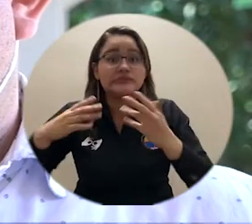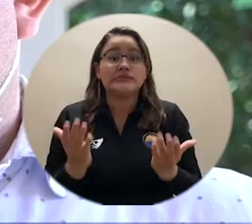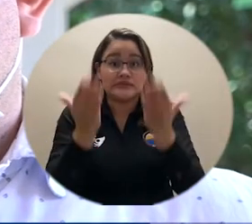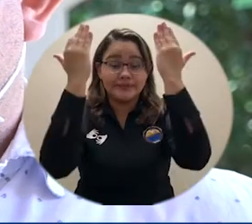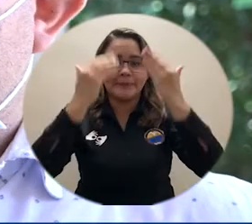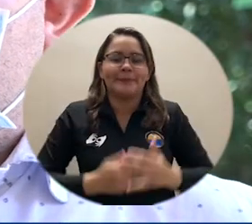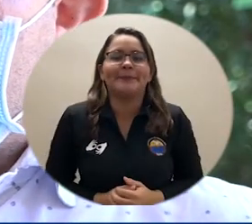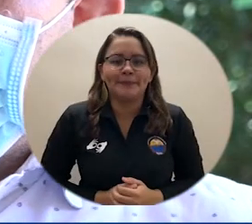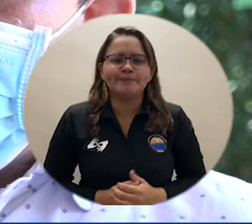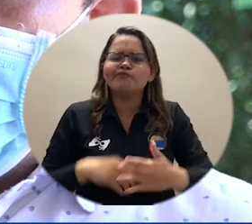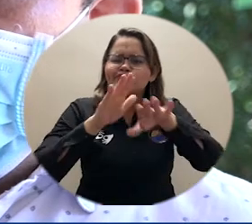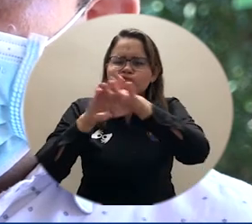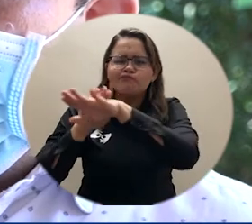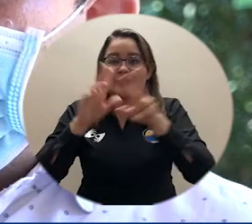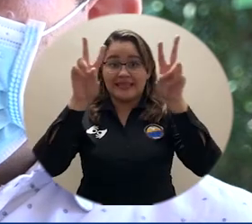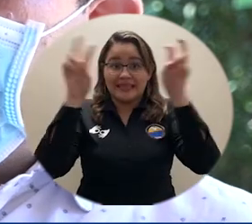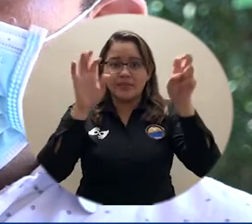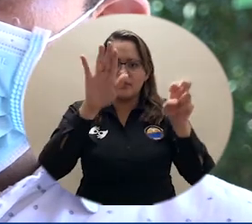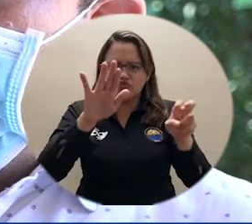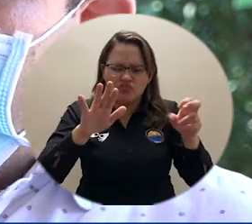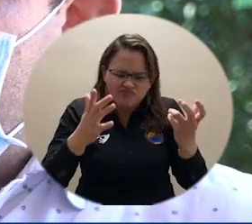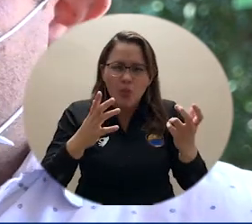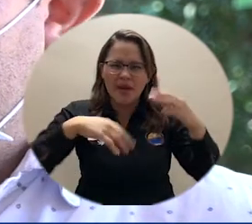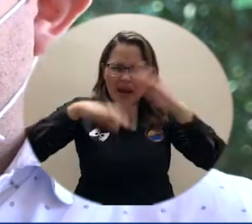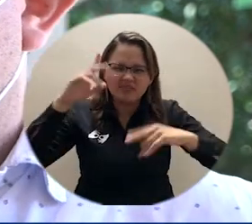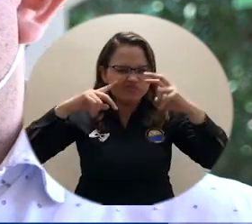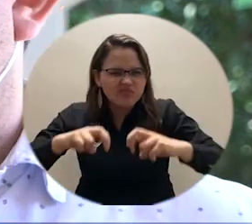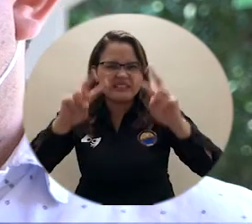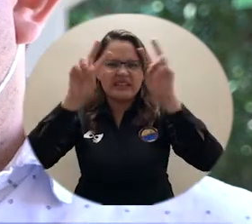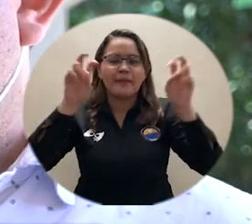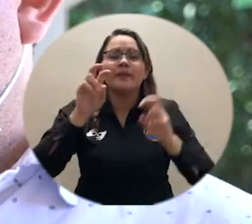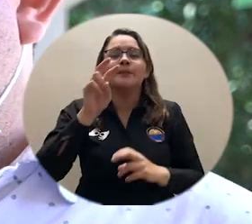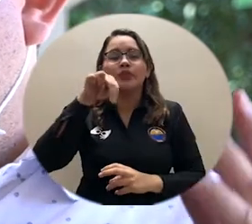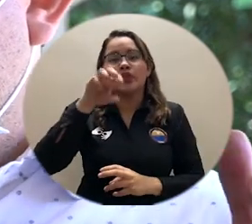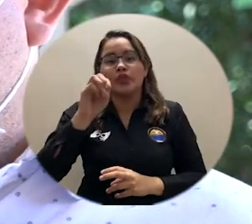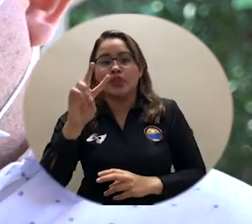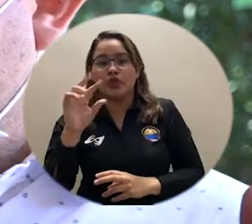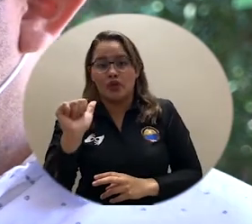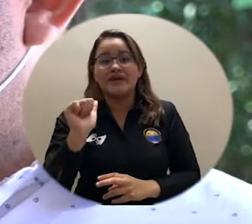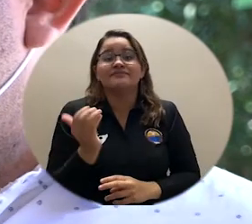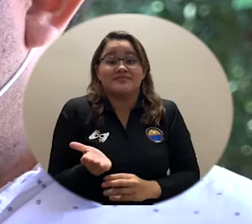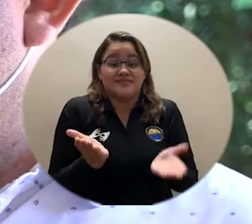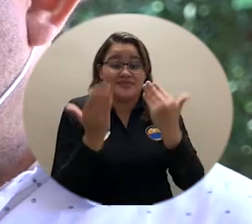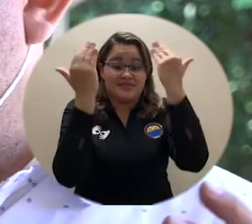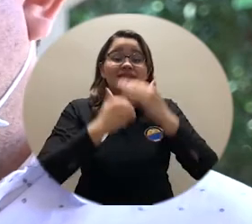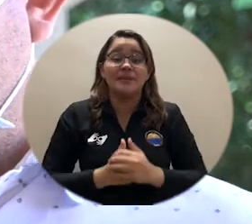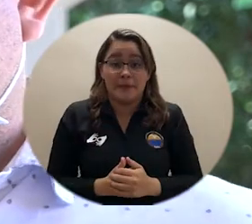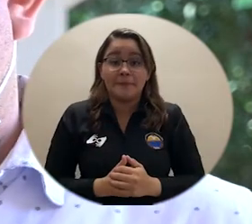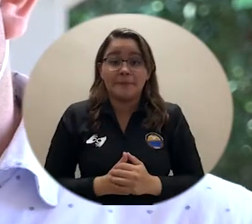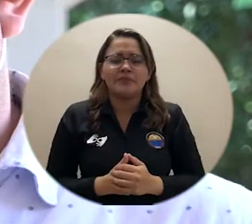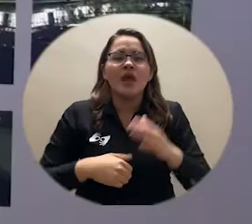experimento más ambicioso en el que ha participado la Universidad de Magdalena en toda su historia por el tamaño y por